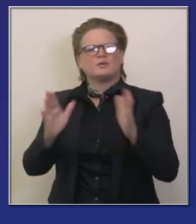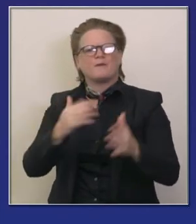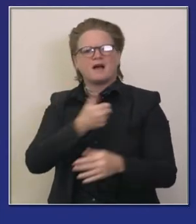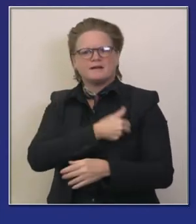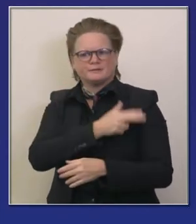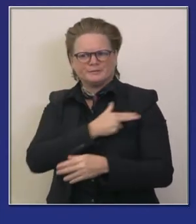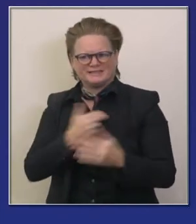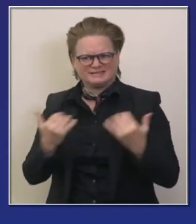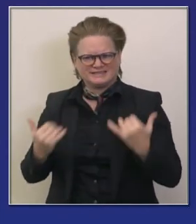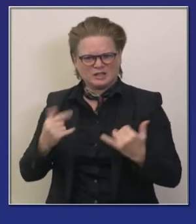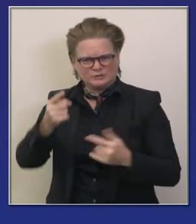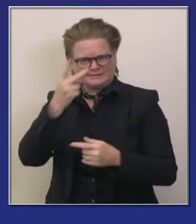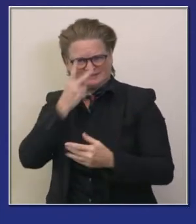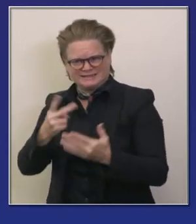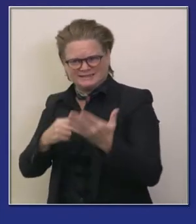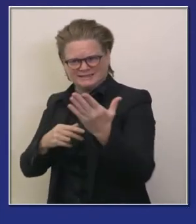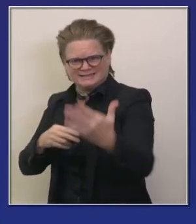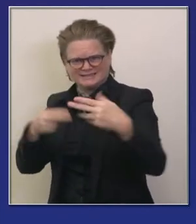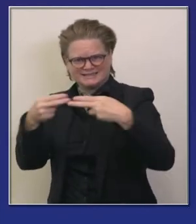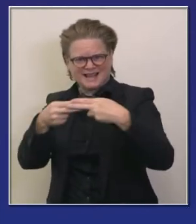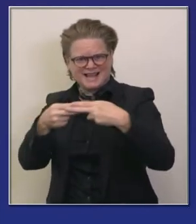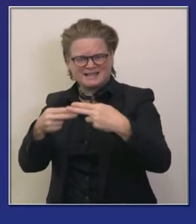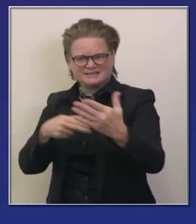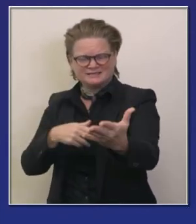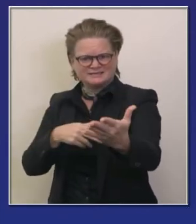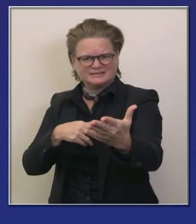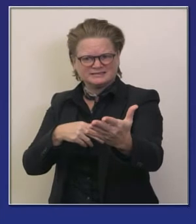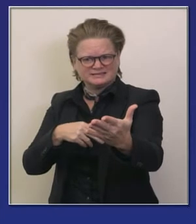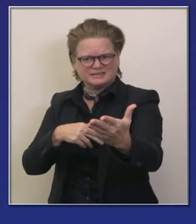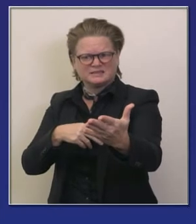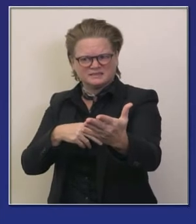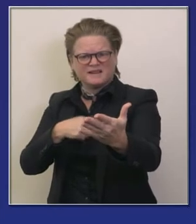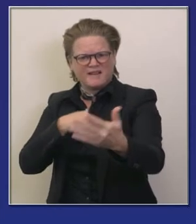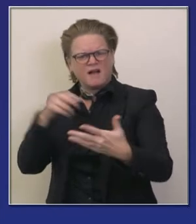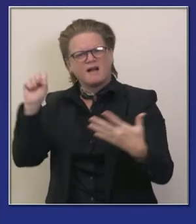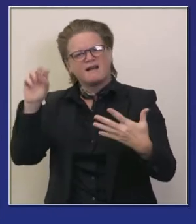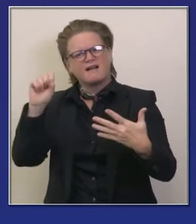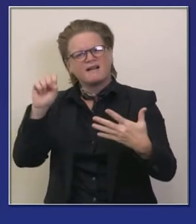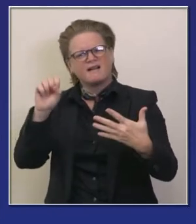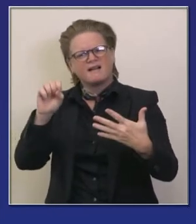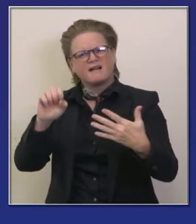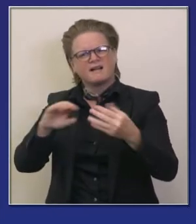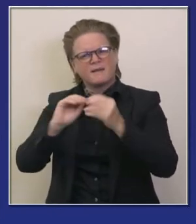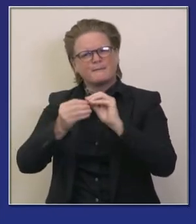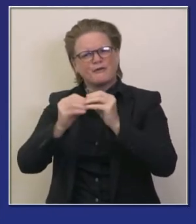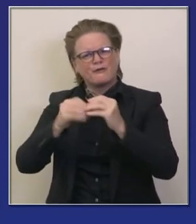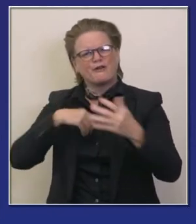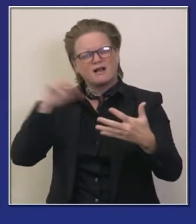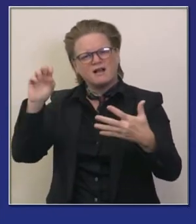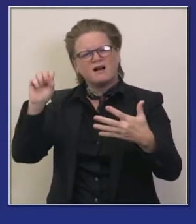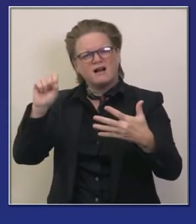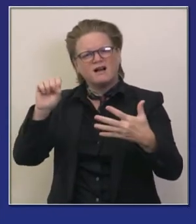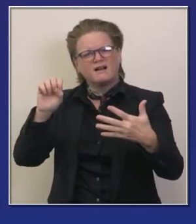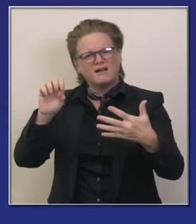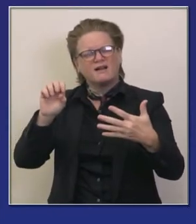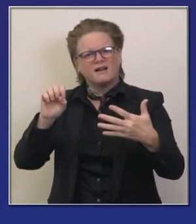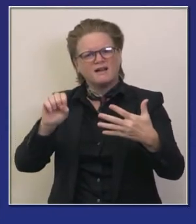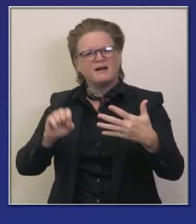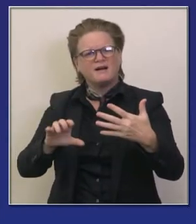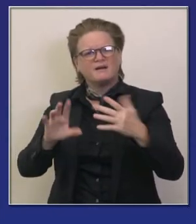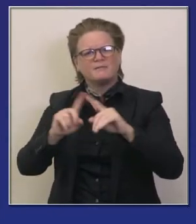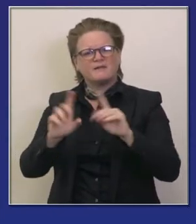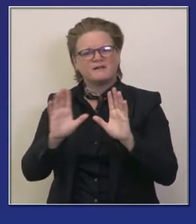en hospitalización para que lo vean en perspectiva aquellos de ustedes que han visto estas presentaciones ya conocen esta transparencia casi